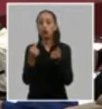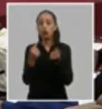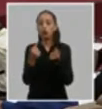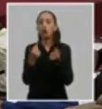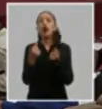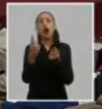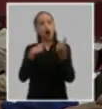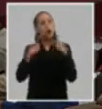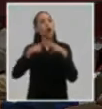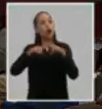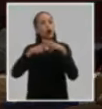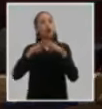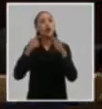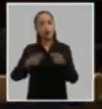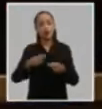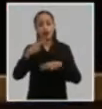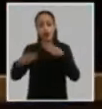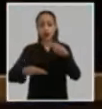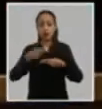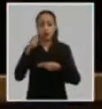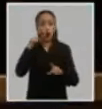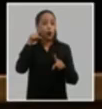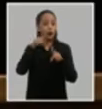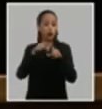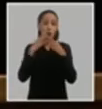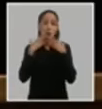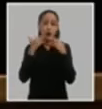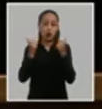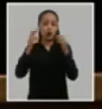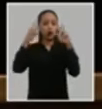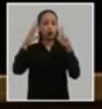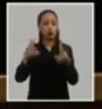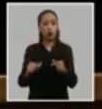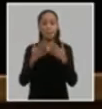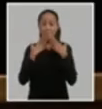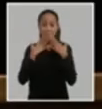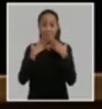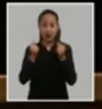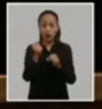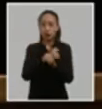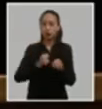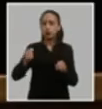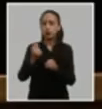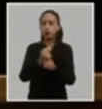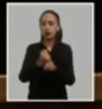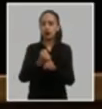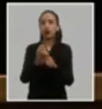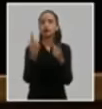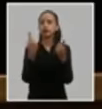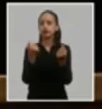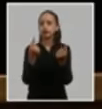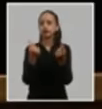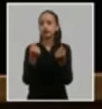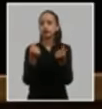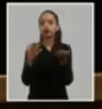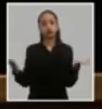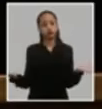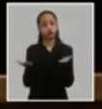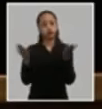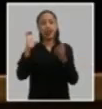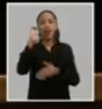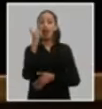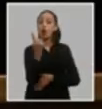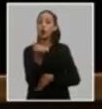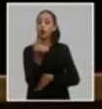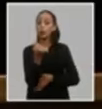interés de alcanzar su objetivo estratégico una mayor utilización de los instrumentos financieros en la conducción de la economía y